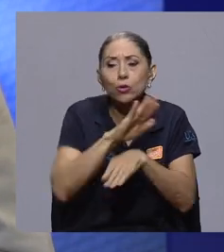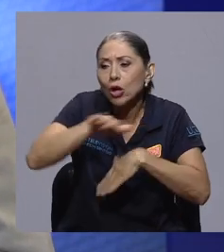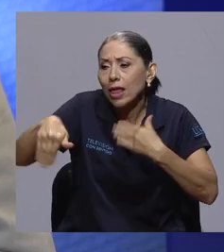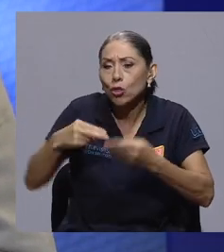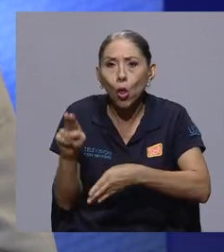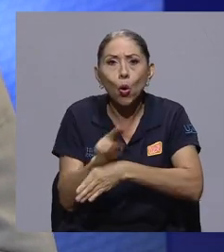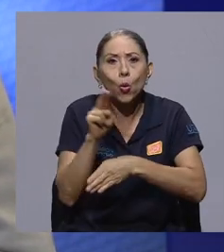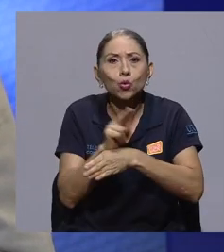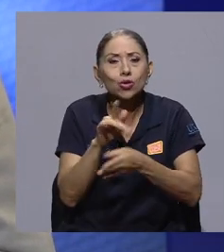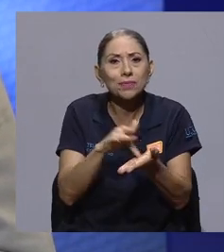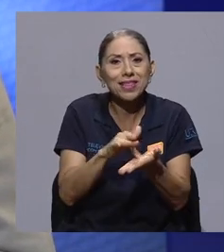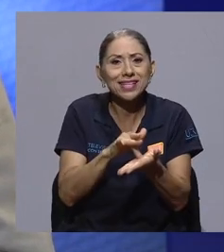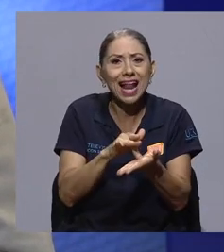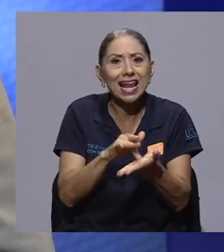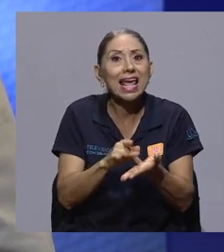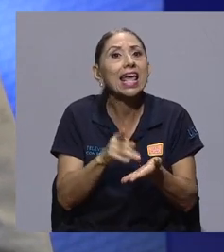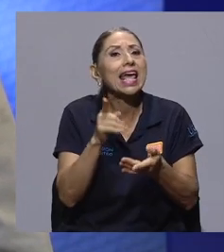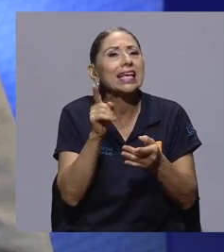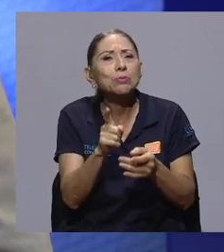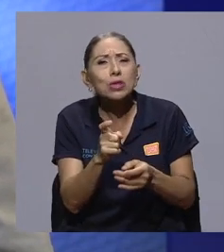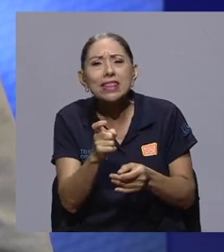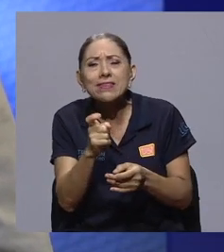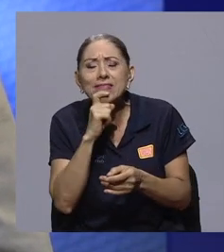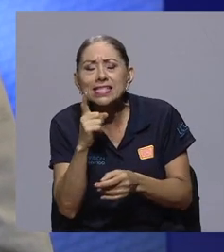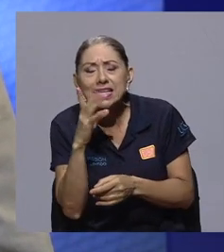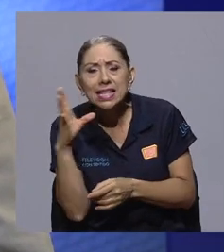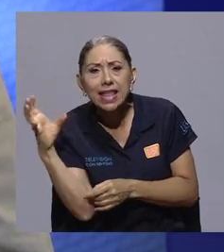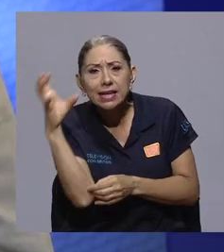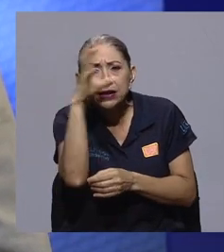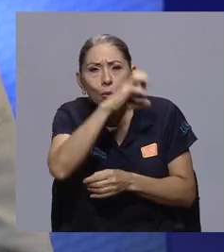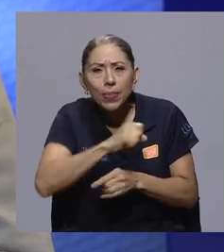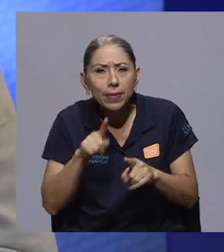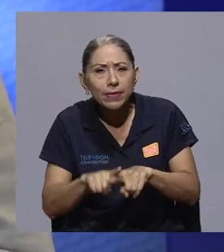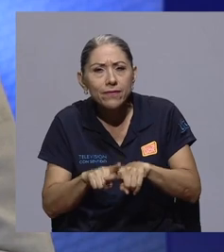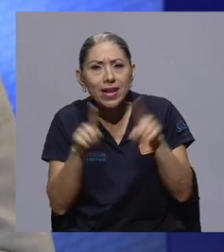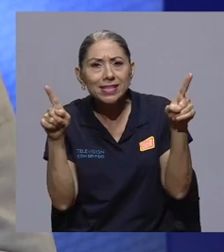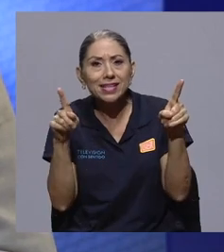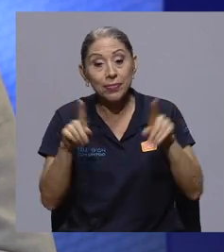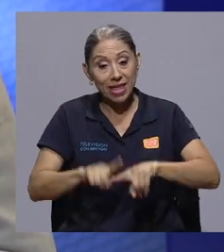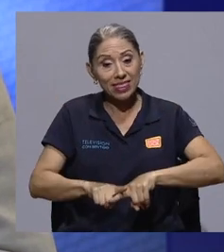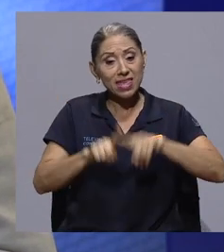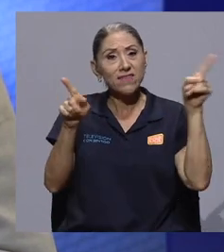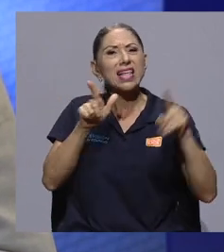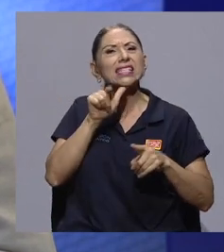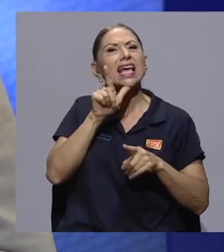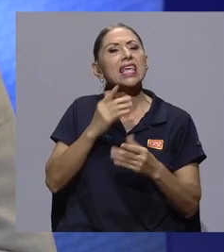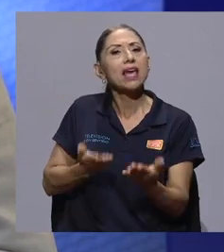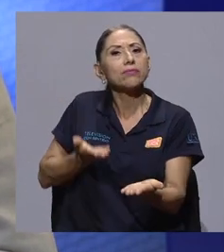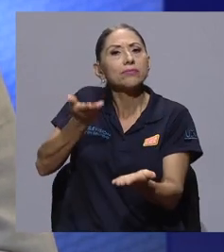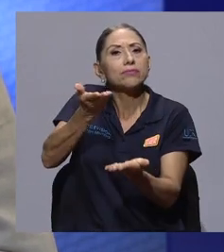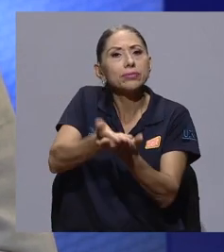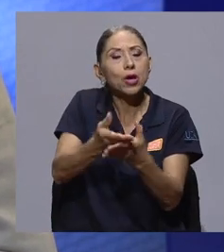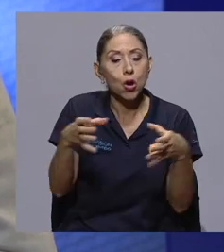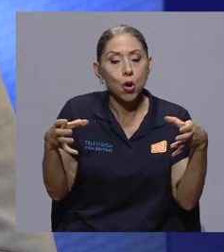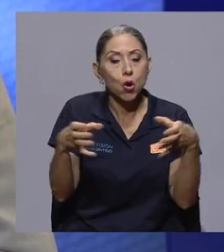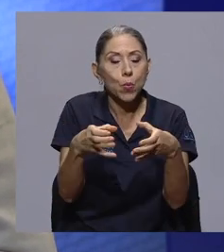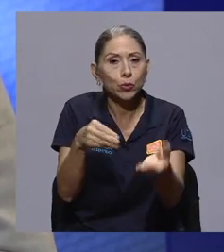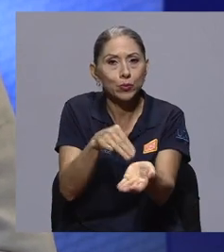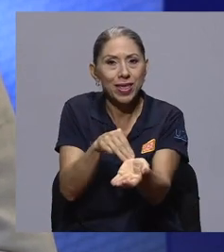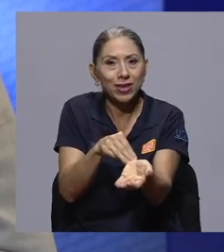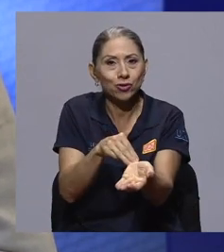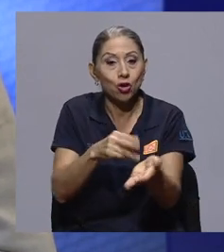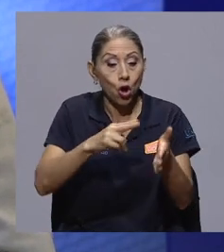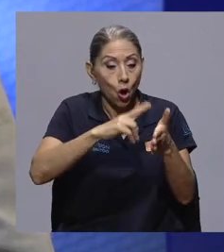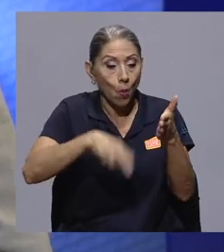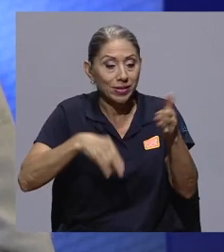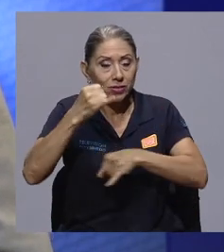muy delgada. Finalmente, la diferencia la han dado los gremios médicos. En las convenciones internacionales